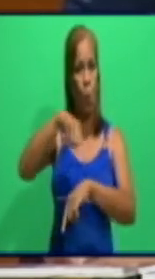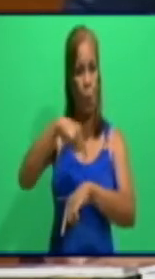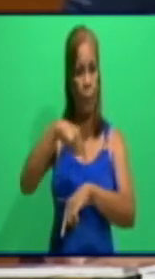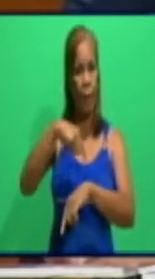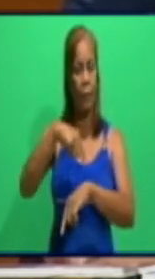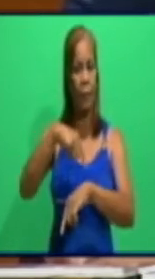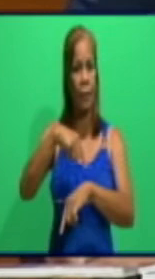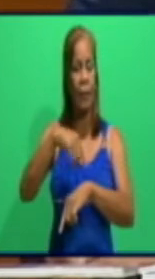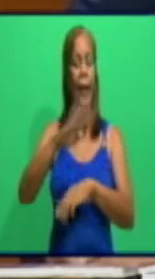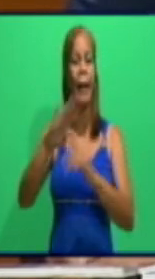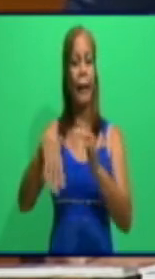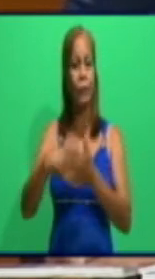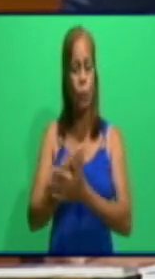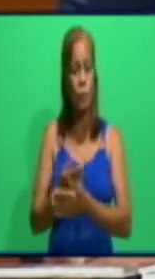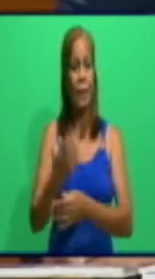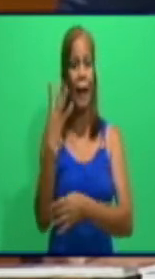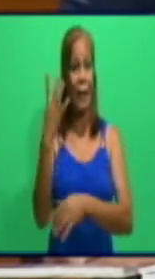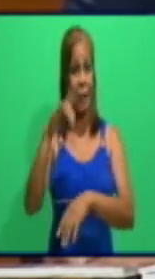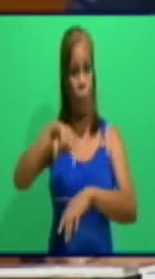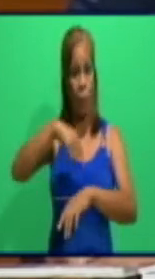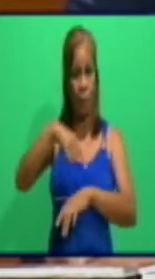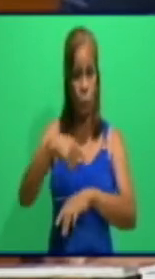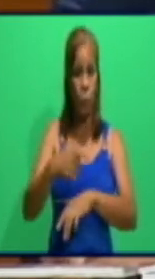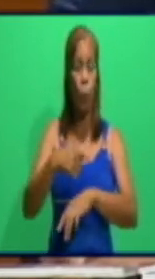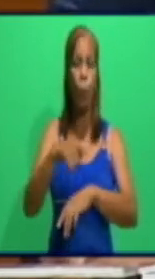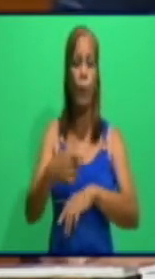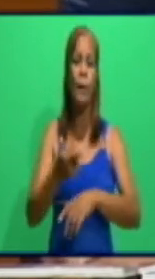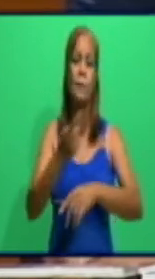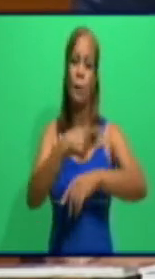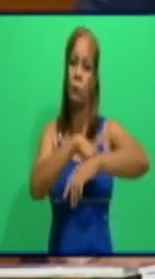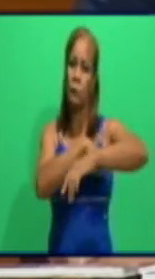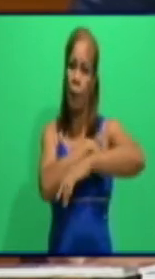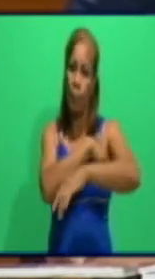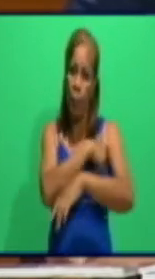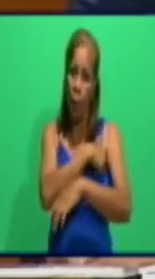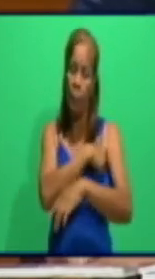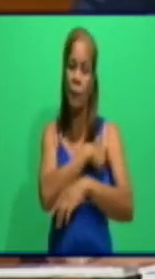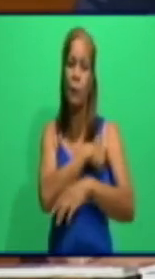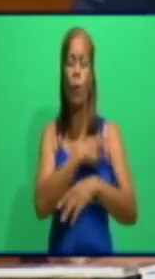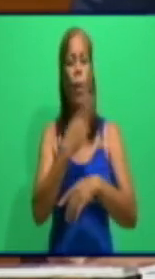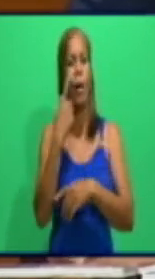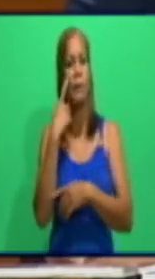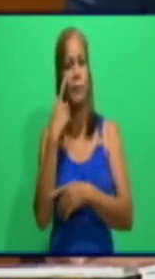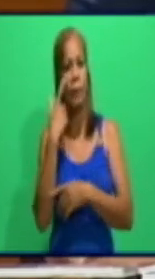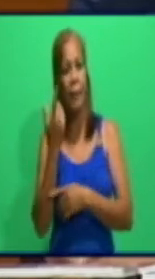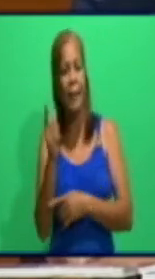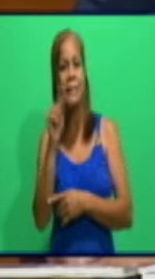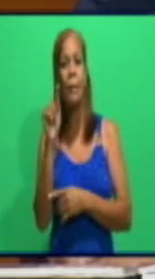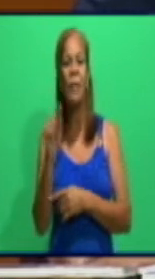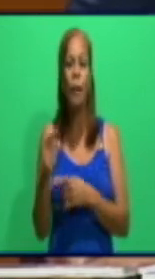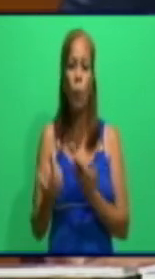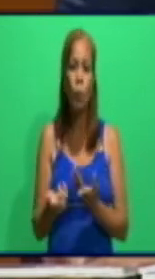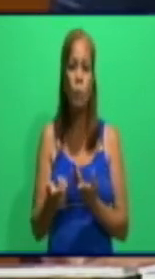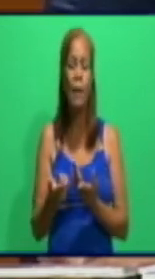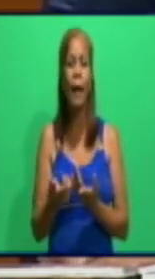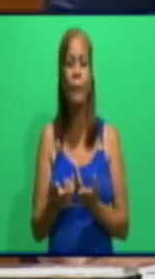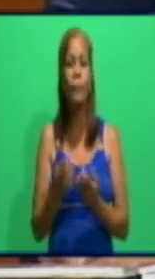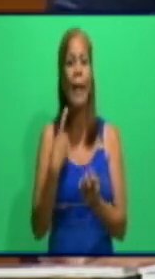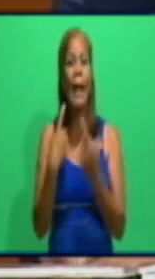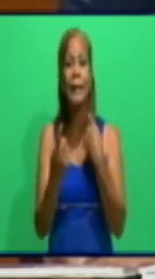y después cada cuatro horas se pasa y se le toman los signos vitales al paciente, se le toma la temperatura, la presión, es decir, los signos vitales.